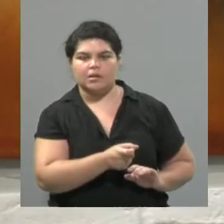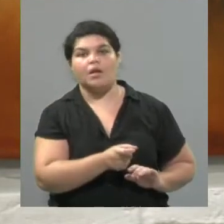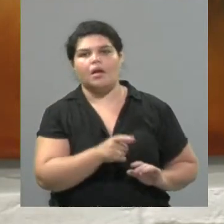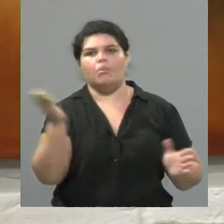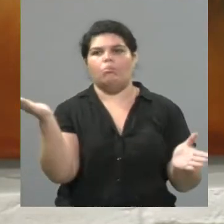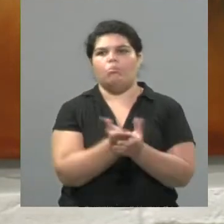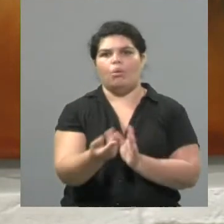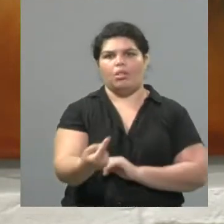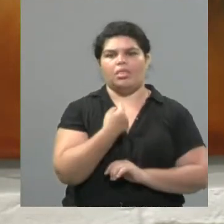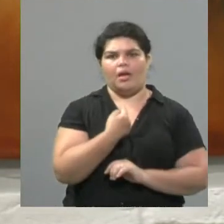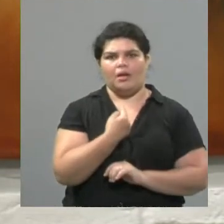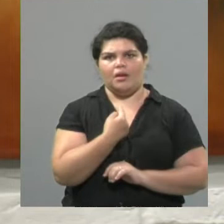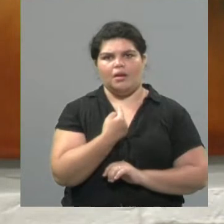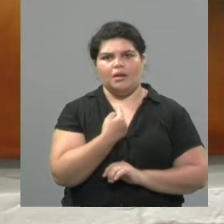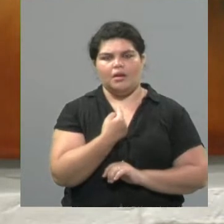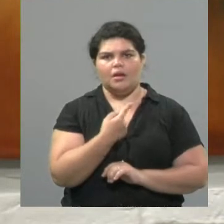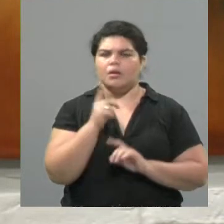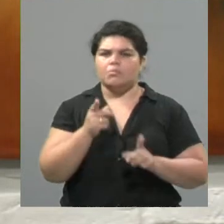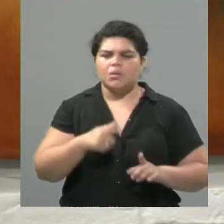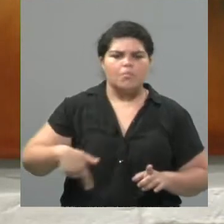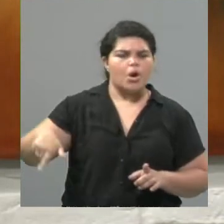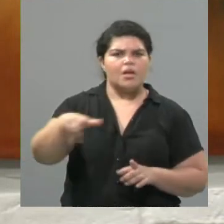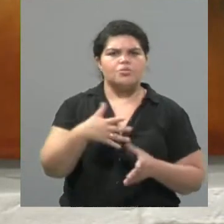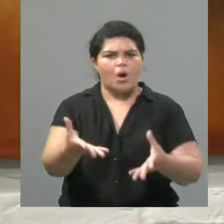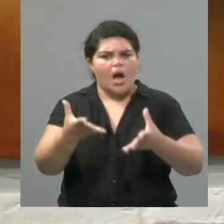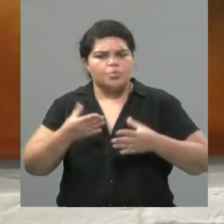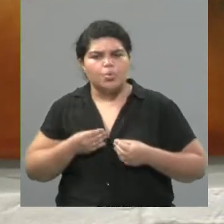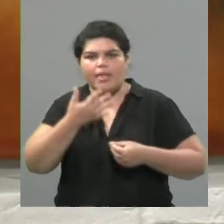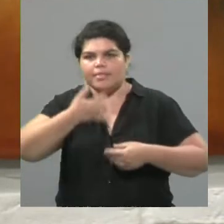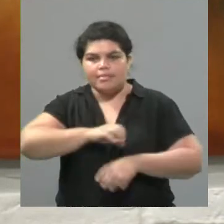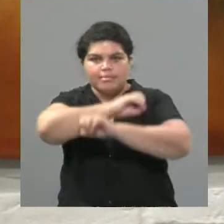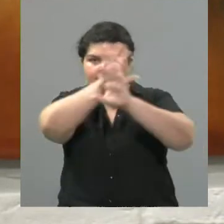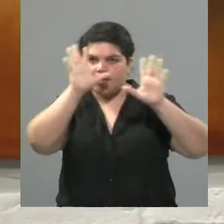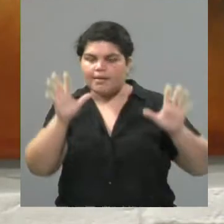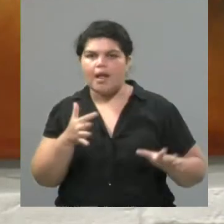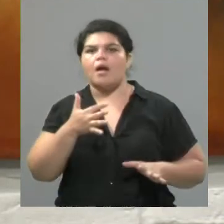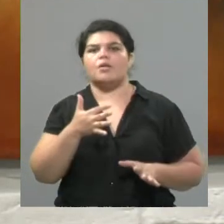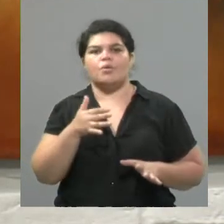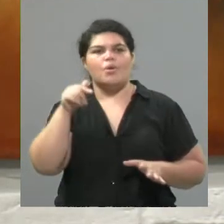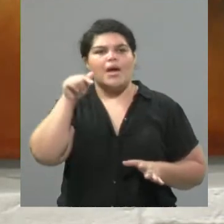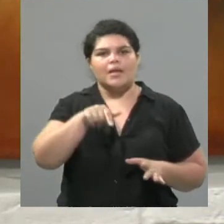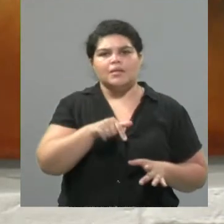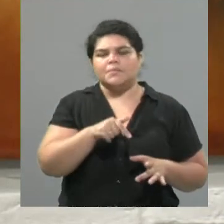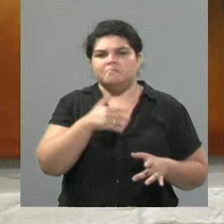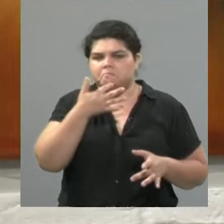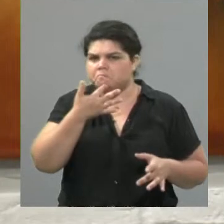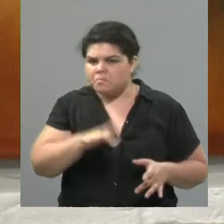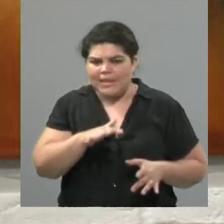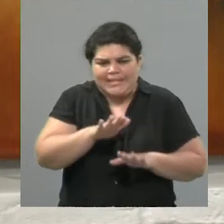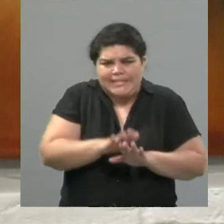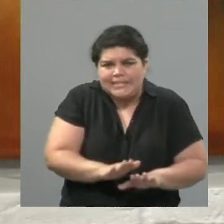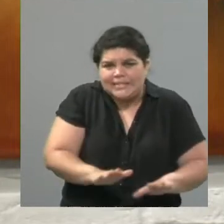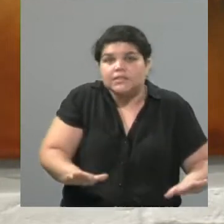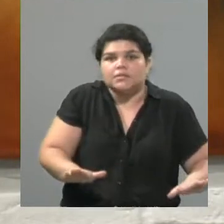corresponde ante la ley, digo, te generan una concientización que también es interesante porque lo hacen a partir de los niños muy chicos.